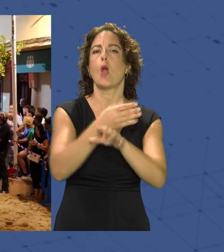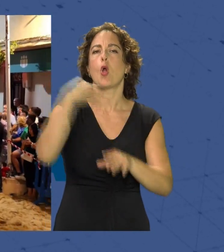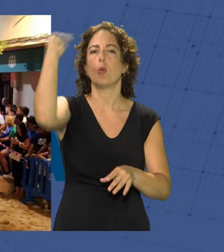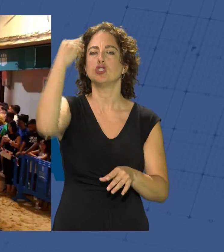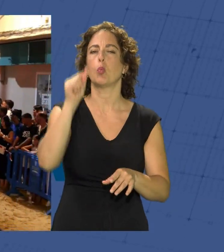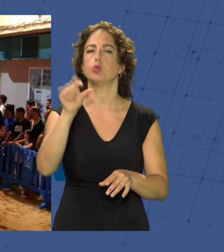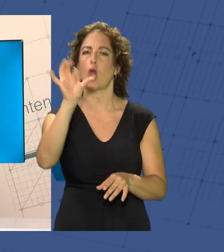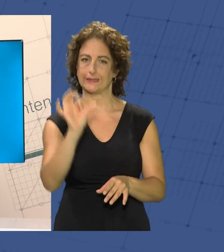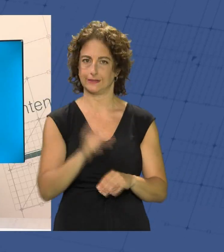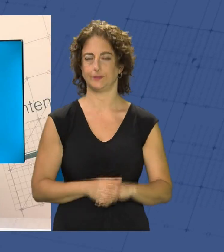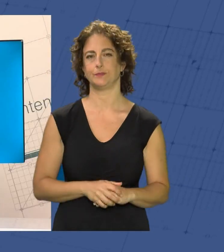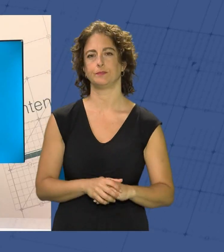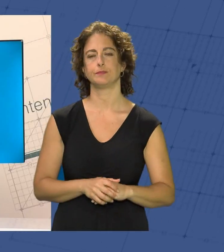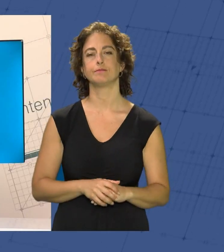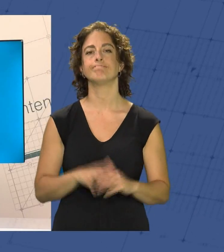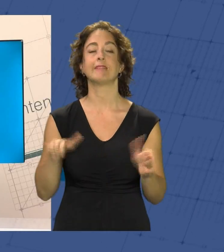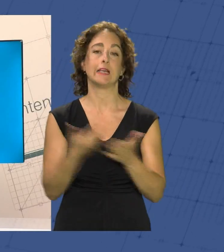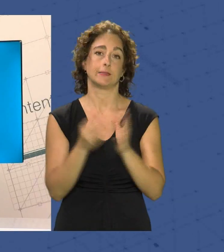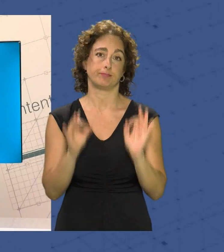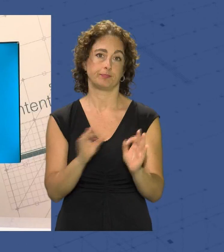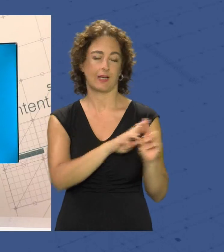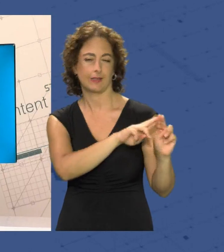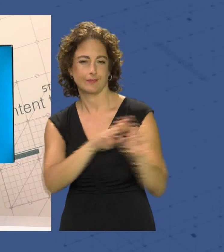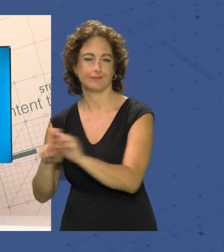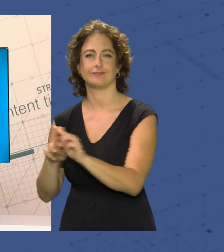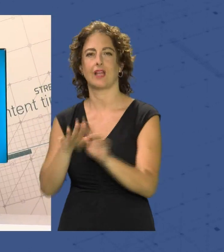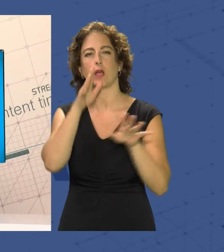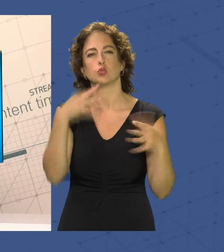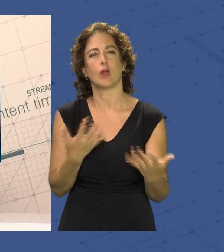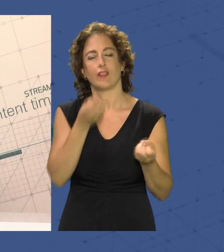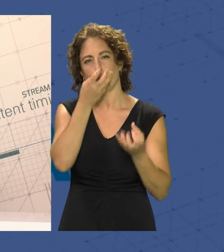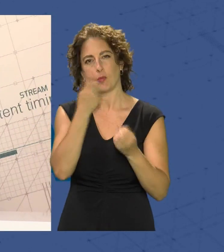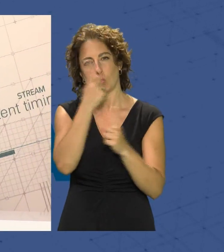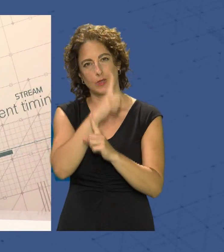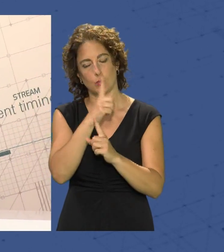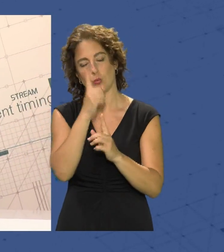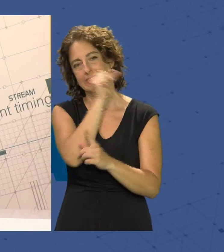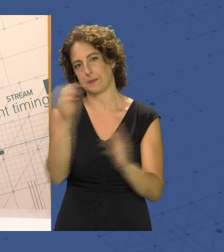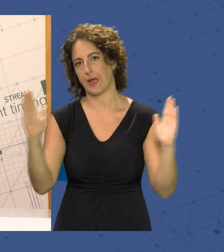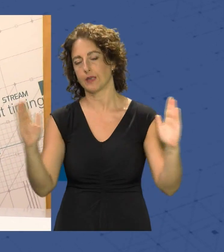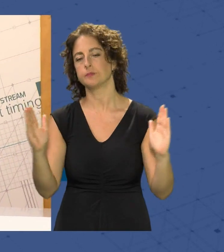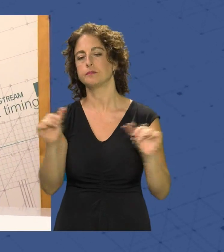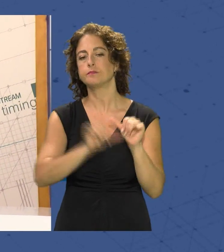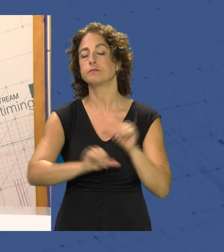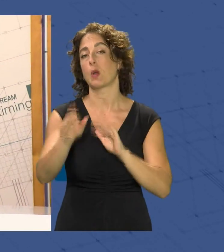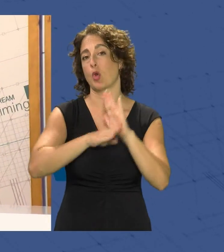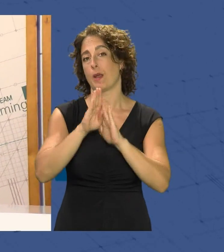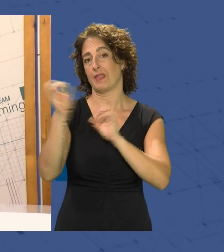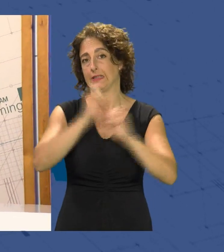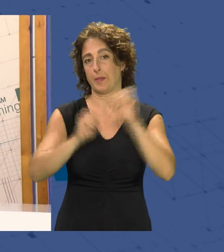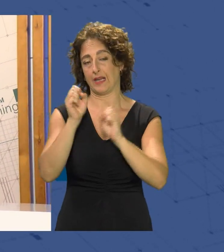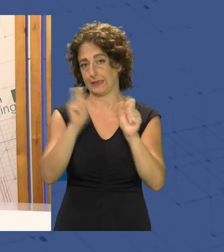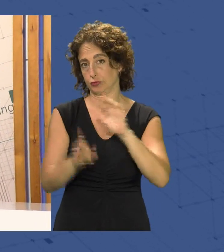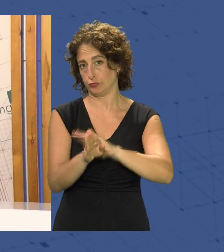.es y hasta aquí este repaso de la actualidad informativa de la semana se quedan con la programación de Interalmeria y Televisión